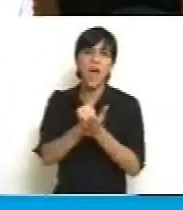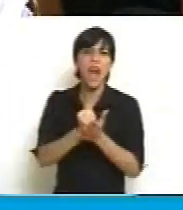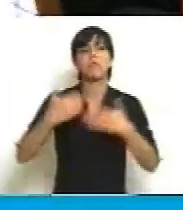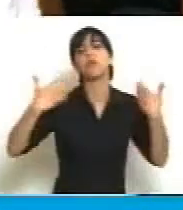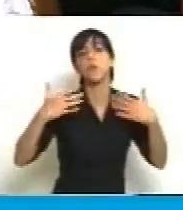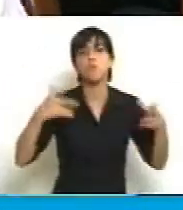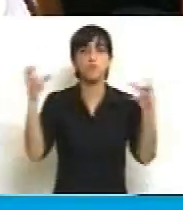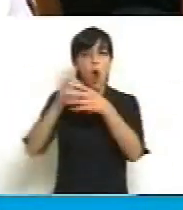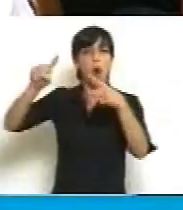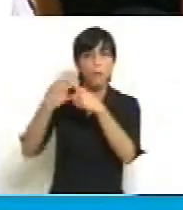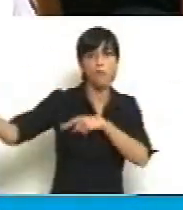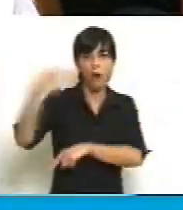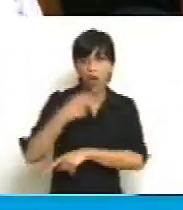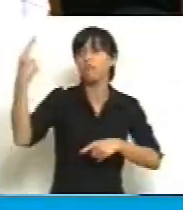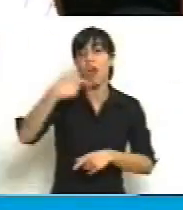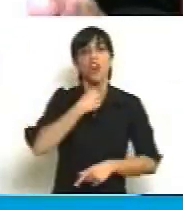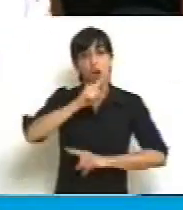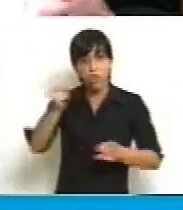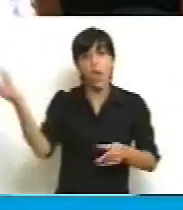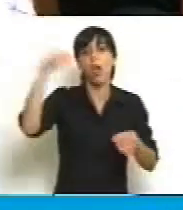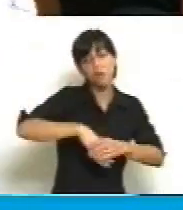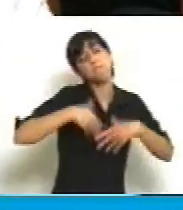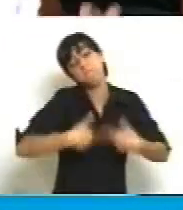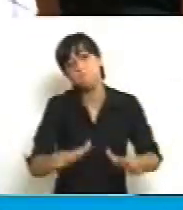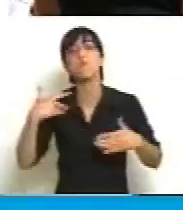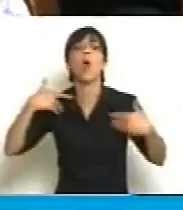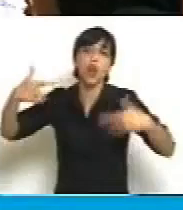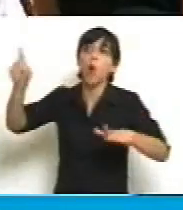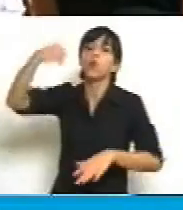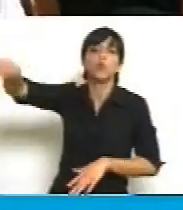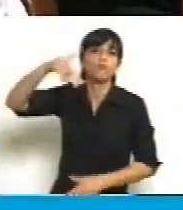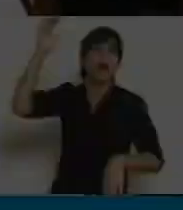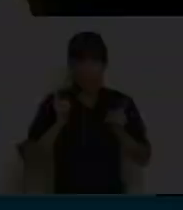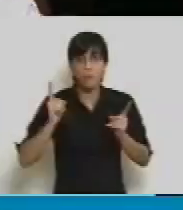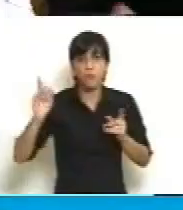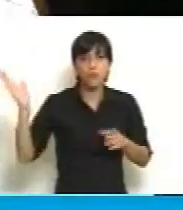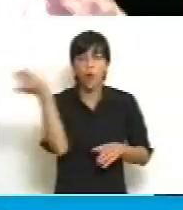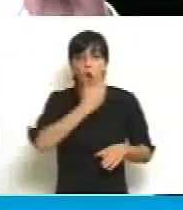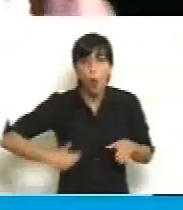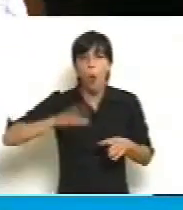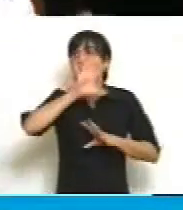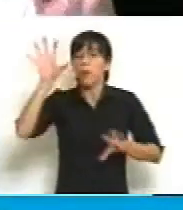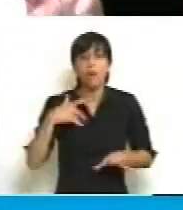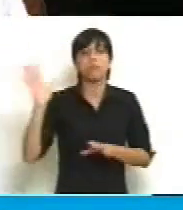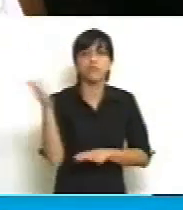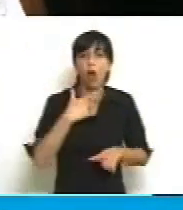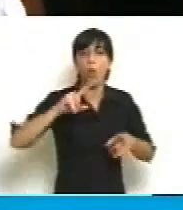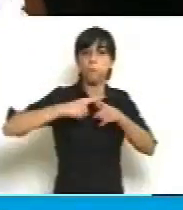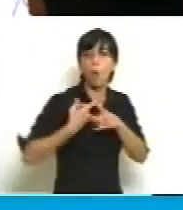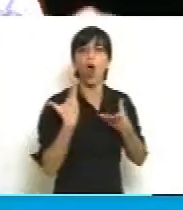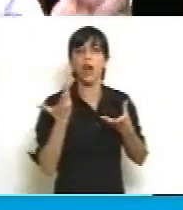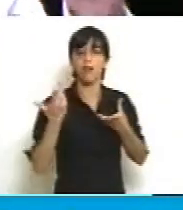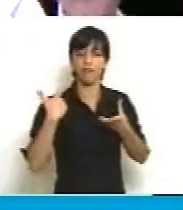no querer ser parte de este momento histórico. Haya ellos y que se hagan cargo con su decisión. Se han apartado del rol